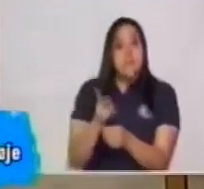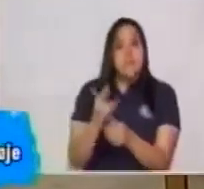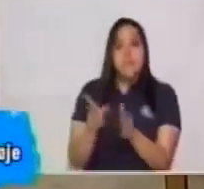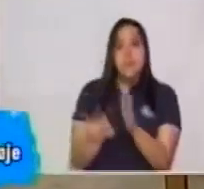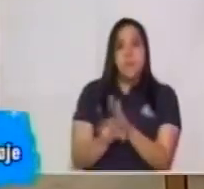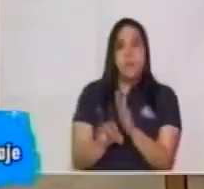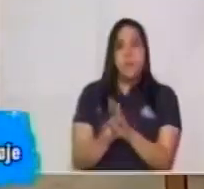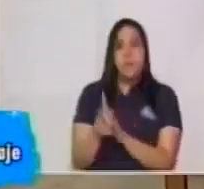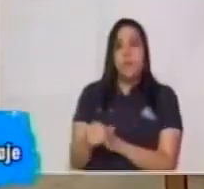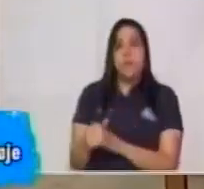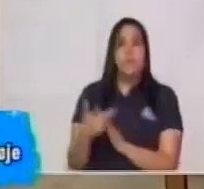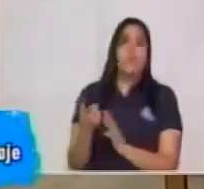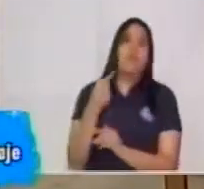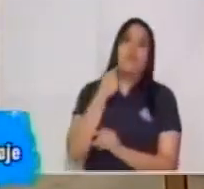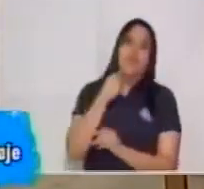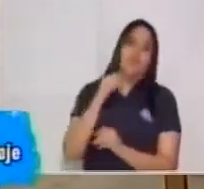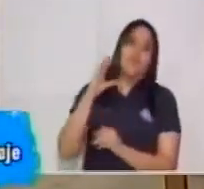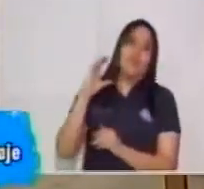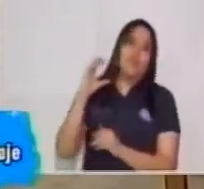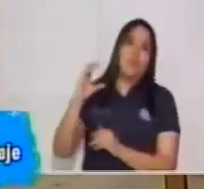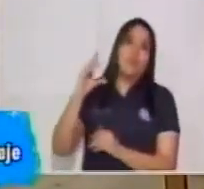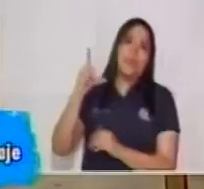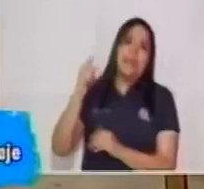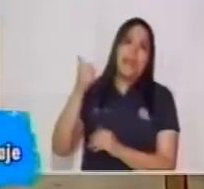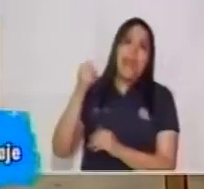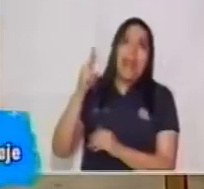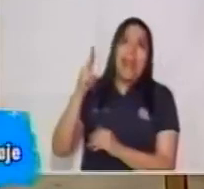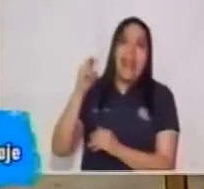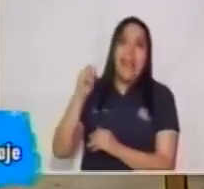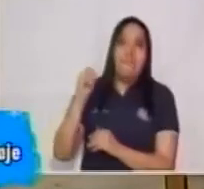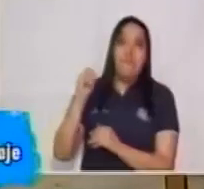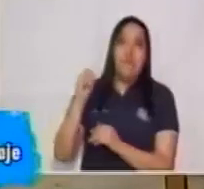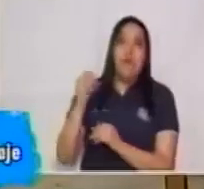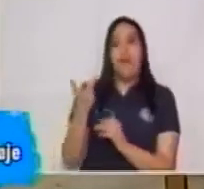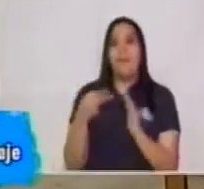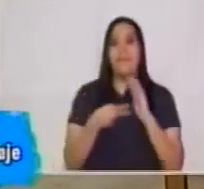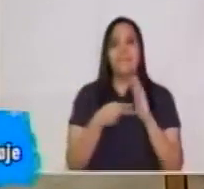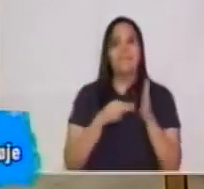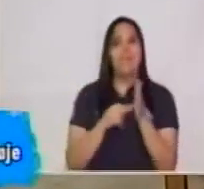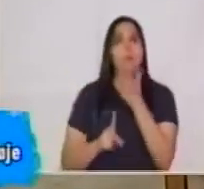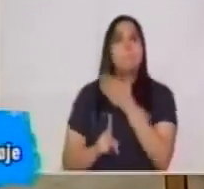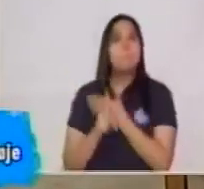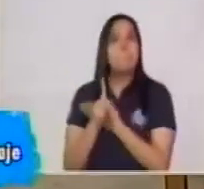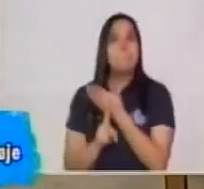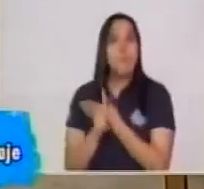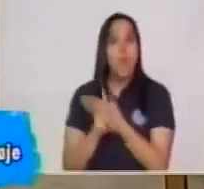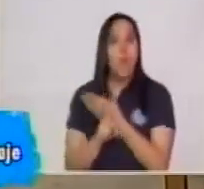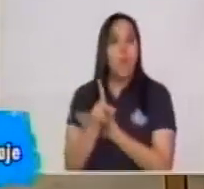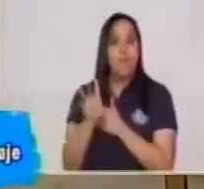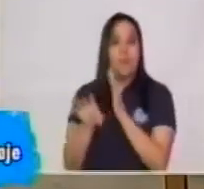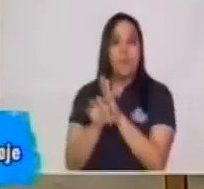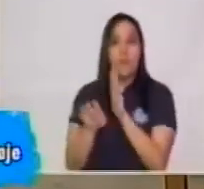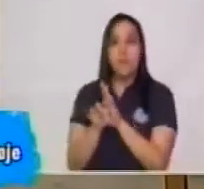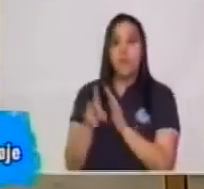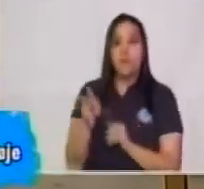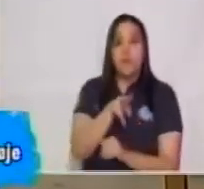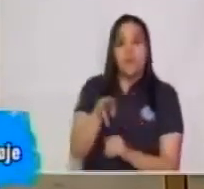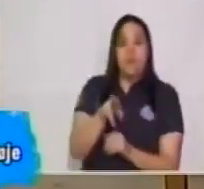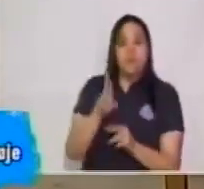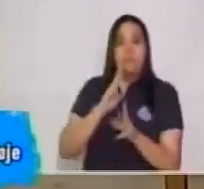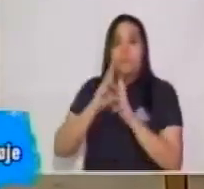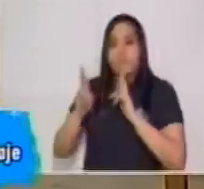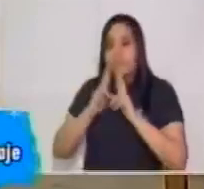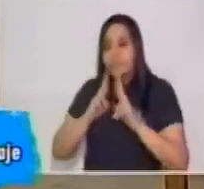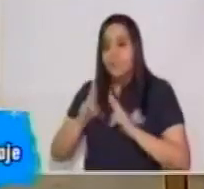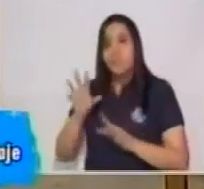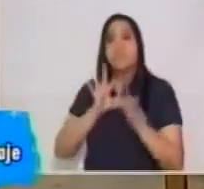Regularmente, no diríamos clavo, diríamos problema. Pero si utilizamos este tipo de palabras, es porque hay algún tipo de relación afectiva, es decir,